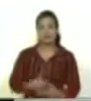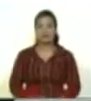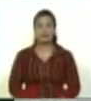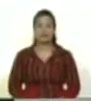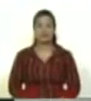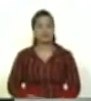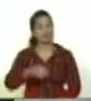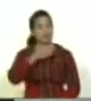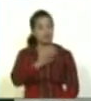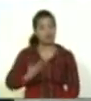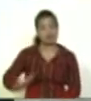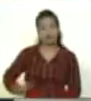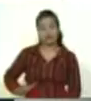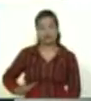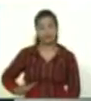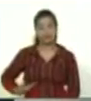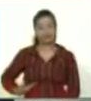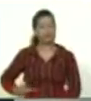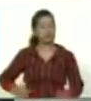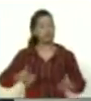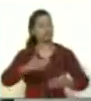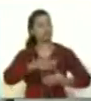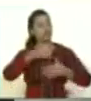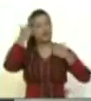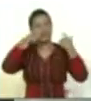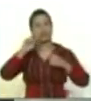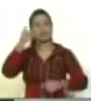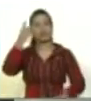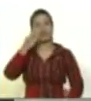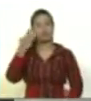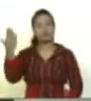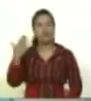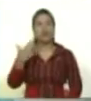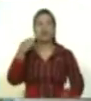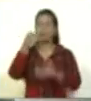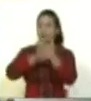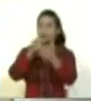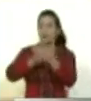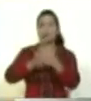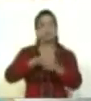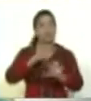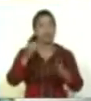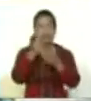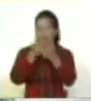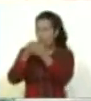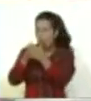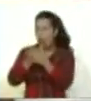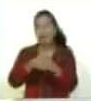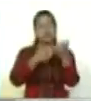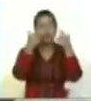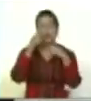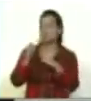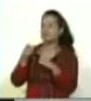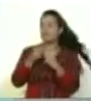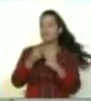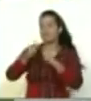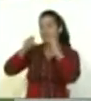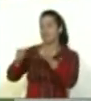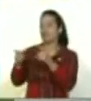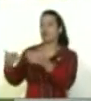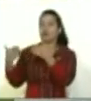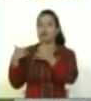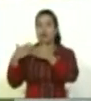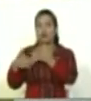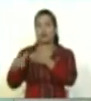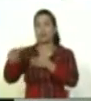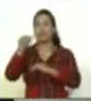El primer presidente chavista. Su lucha patriótica por Venezuela lo llevó a recibir el legado de Chávez, quien no dudó en entregarle su proyecto político